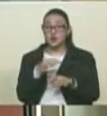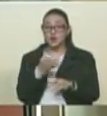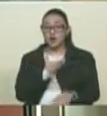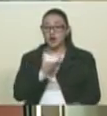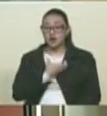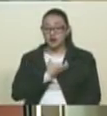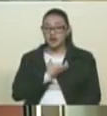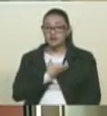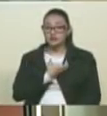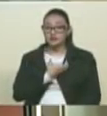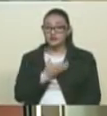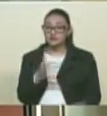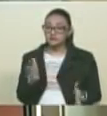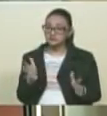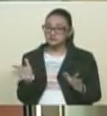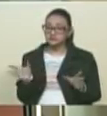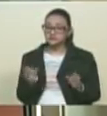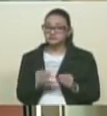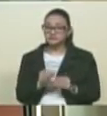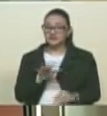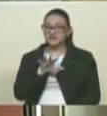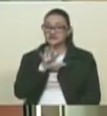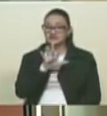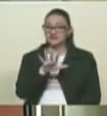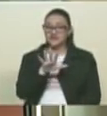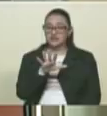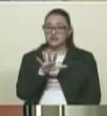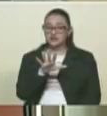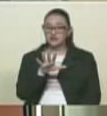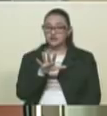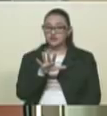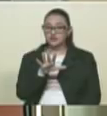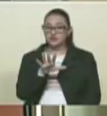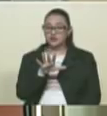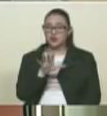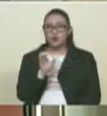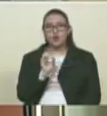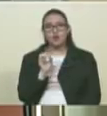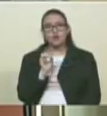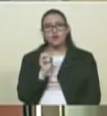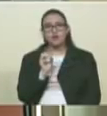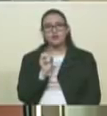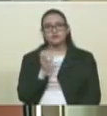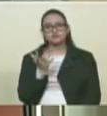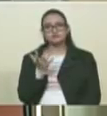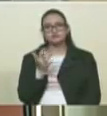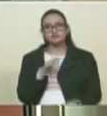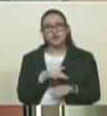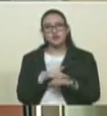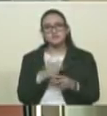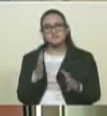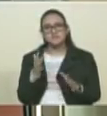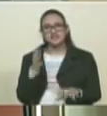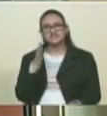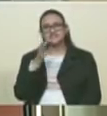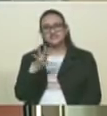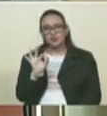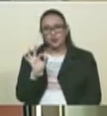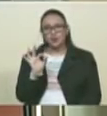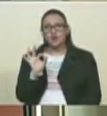de, se va a acercar a 5 candidatos, perdón, mucho más, mucho más de 5 candidatos, aproximadamente 50